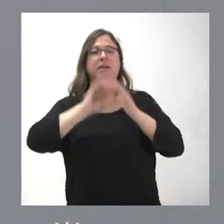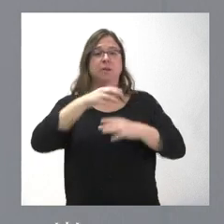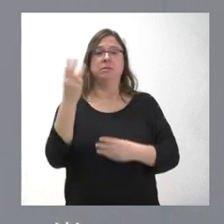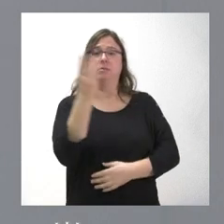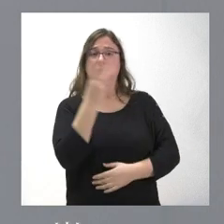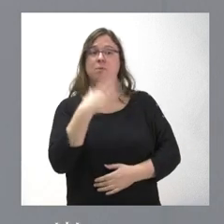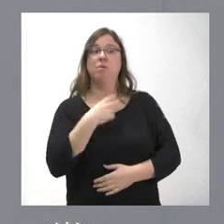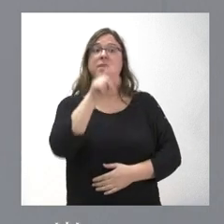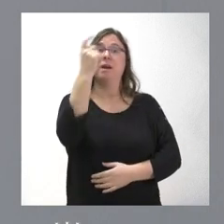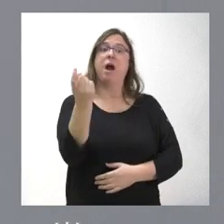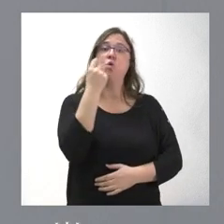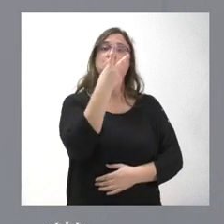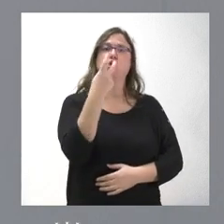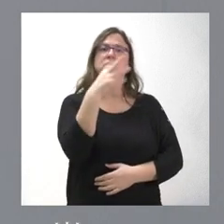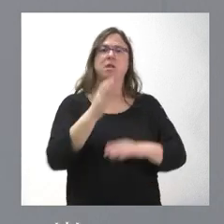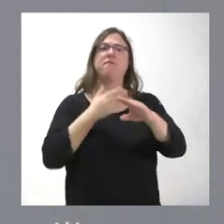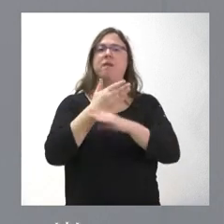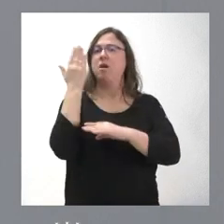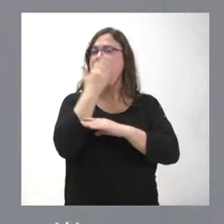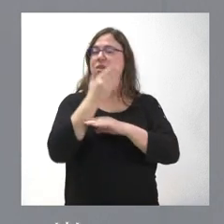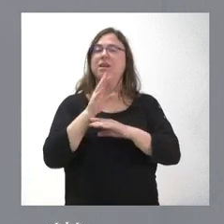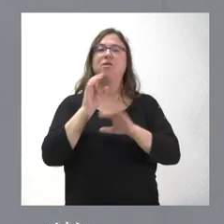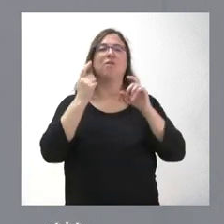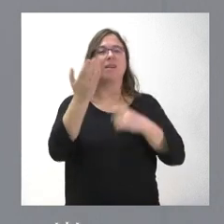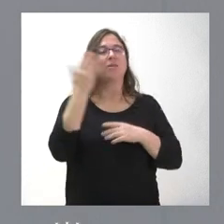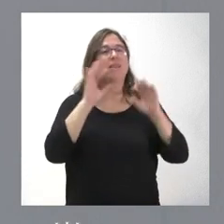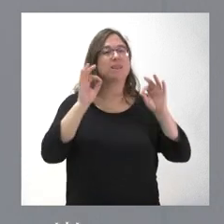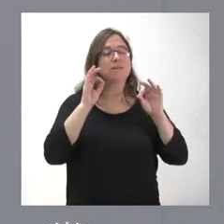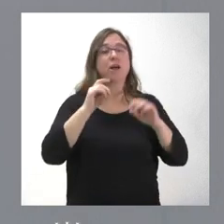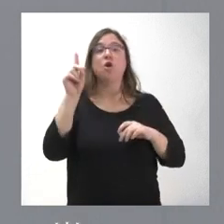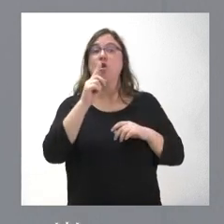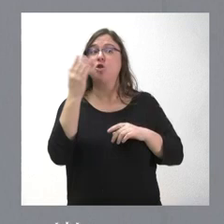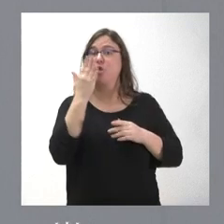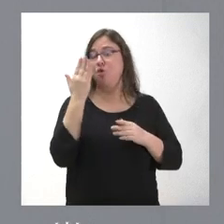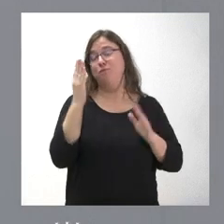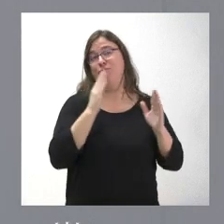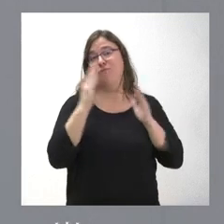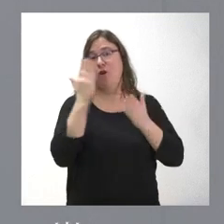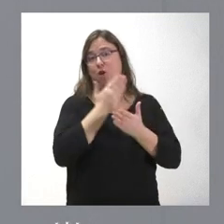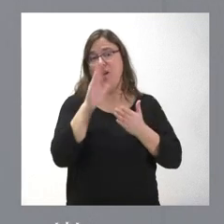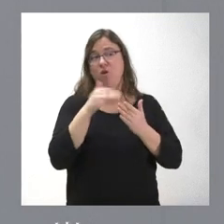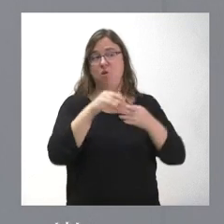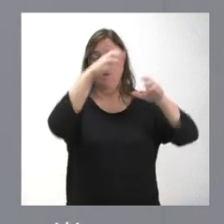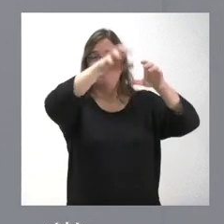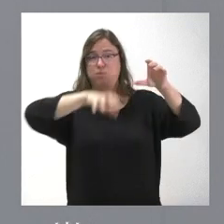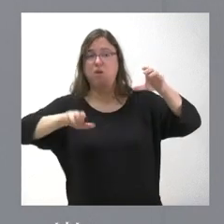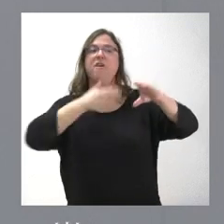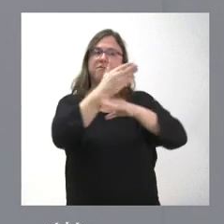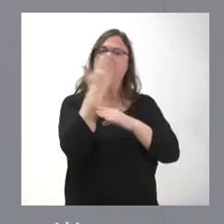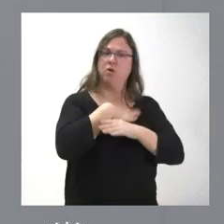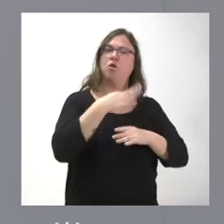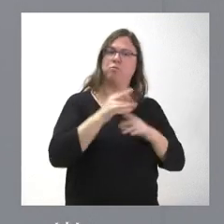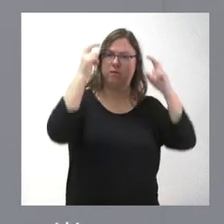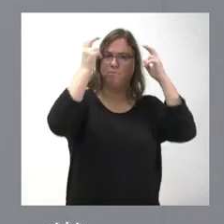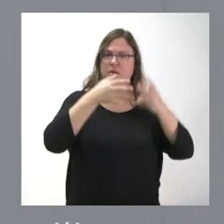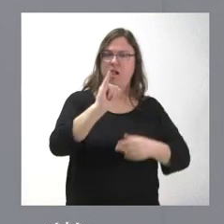que 230 alumnos acudan a sus centros de educación especial en los periodos no lectivos. Tiene usted la distribución que corresponde a cada una de las entidades y